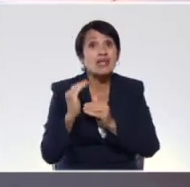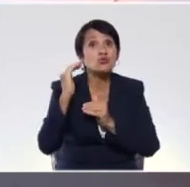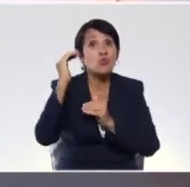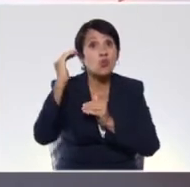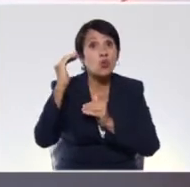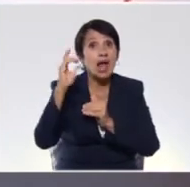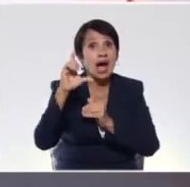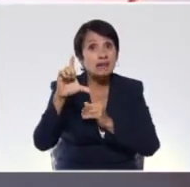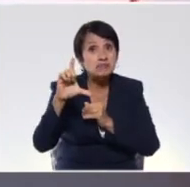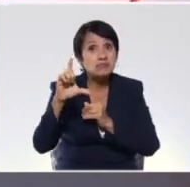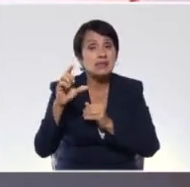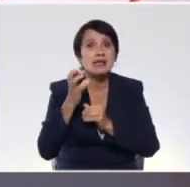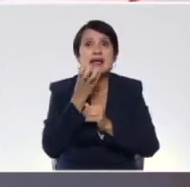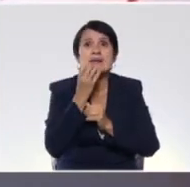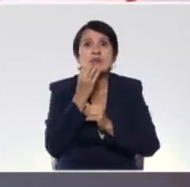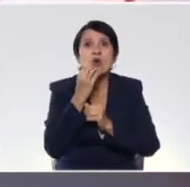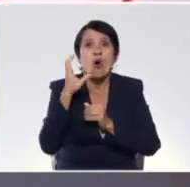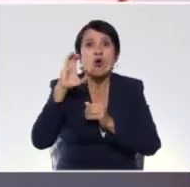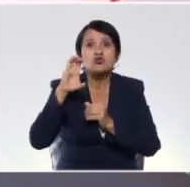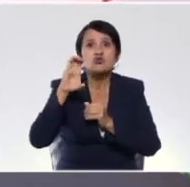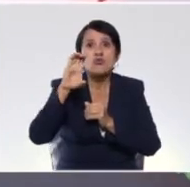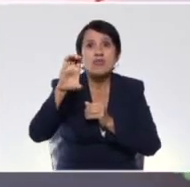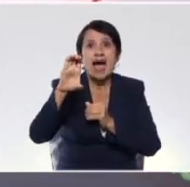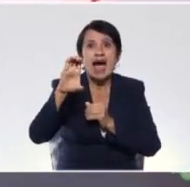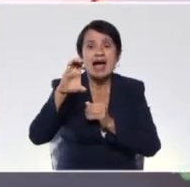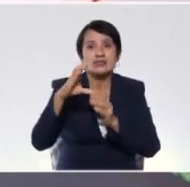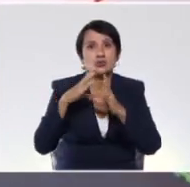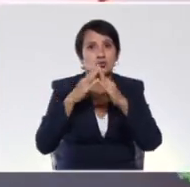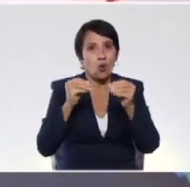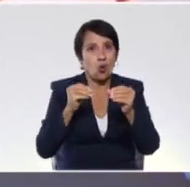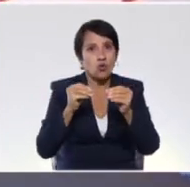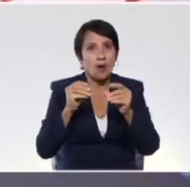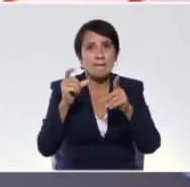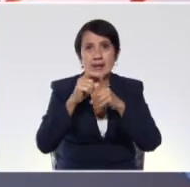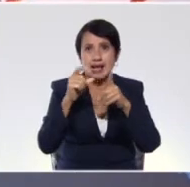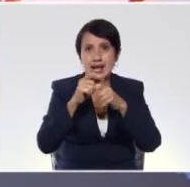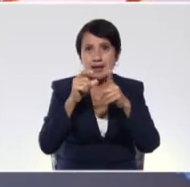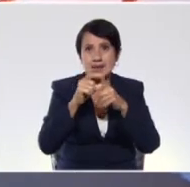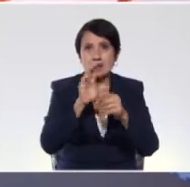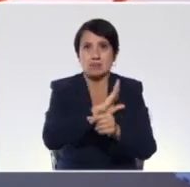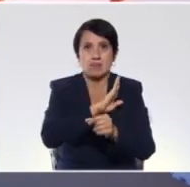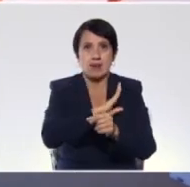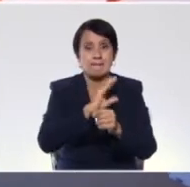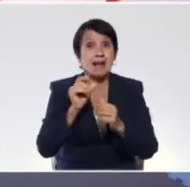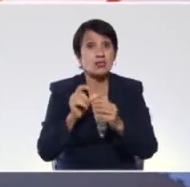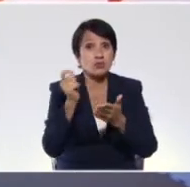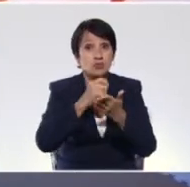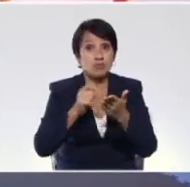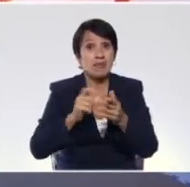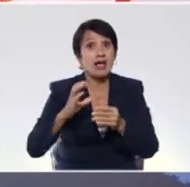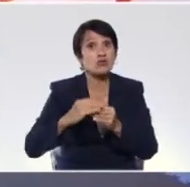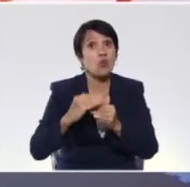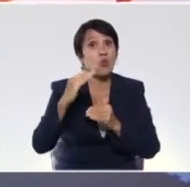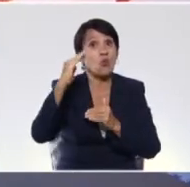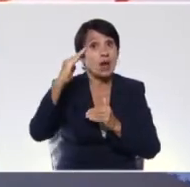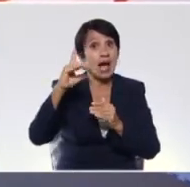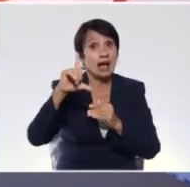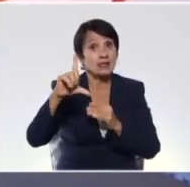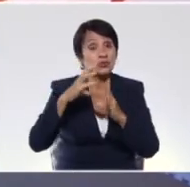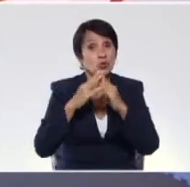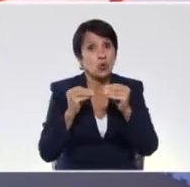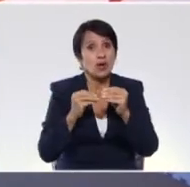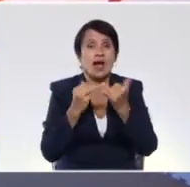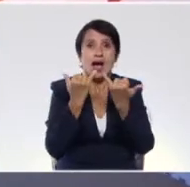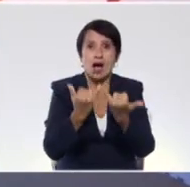Siempre. Igual que de ciudades, ¿verdad? Que también son nombres propios. Todo lo que son sustantivos propios hay que escribirlos siempre con letra mayúscula. Mayúscula. Así es, Yelixa.